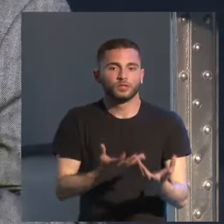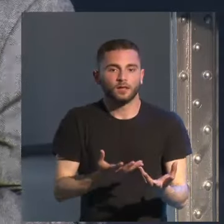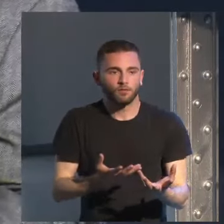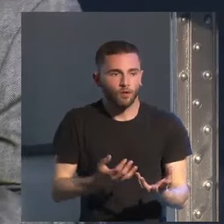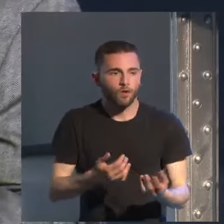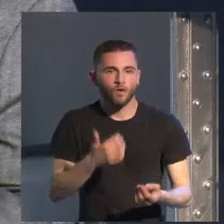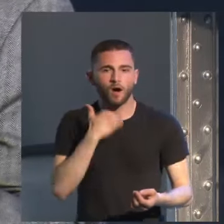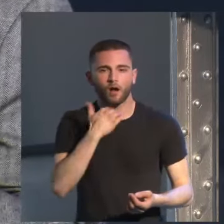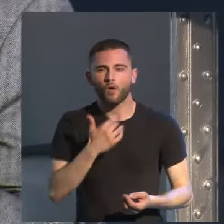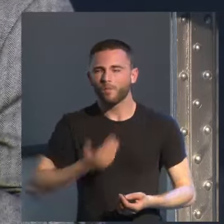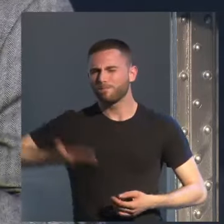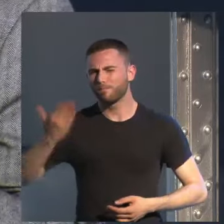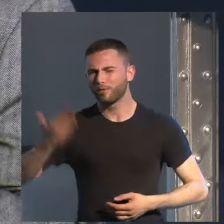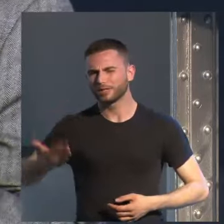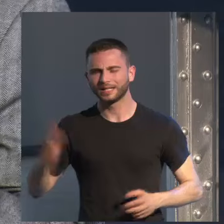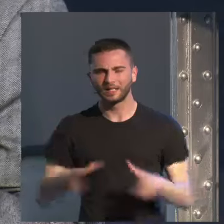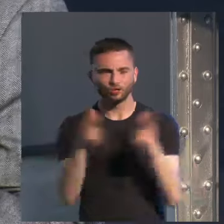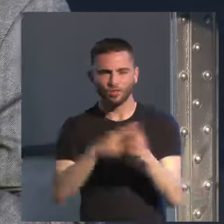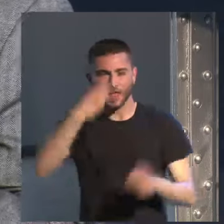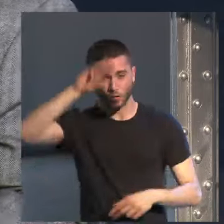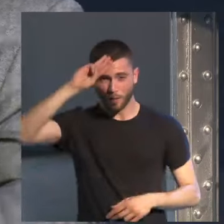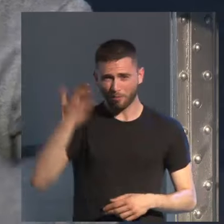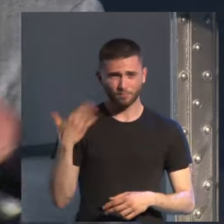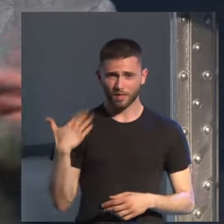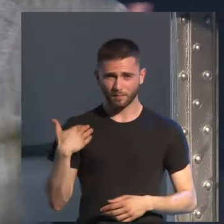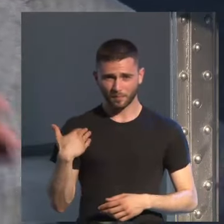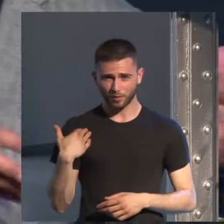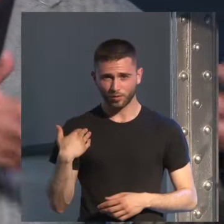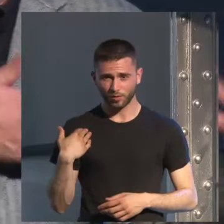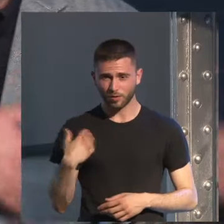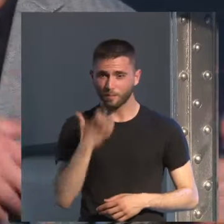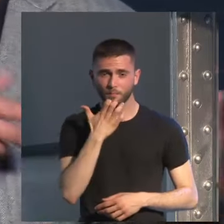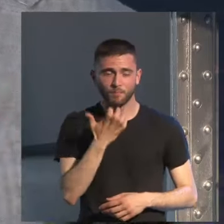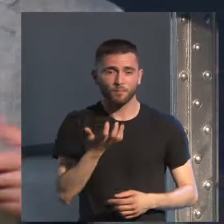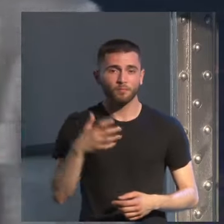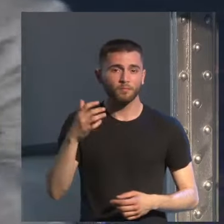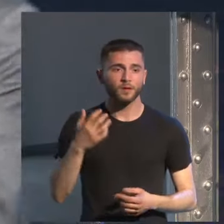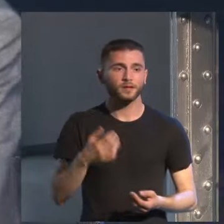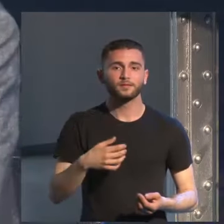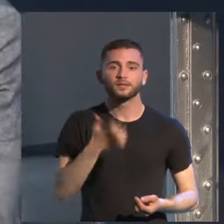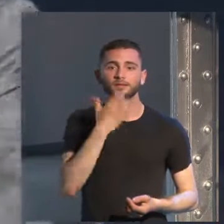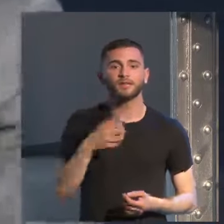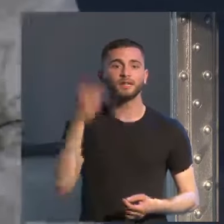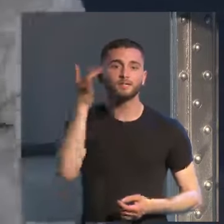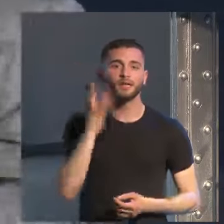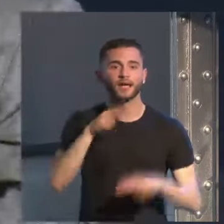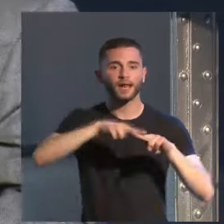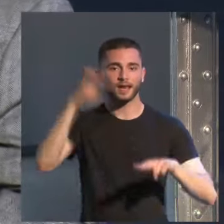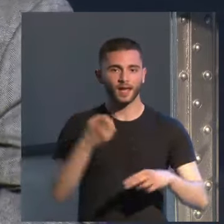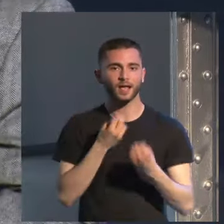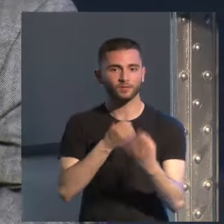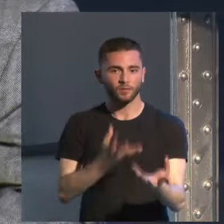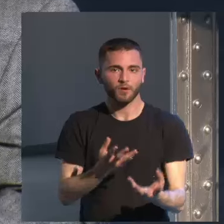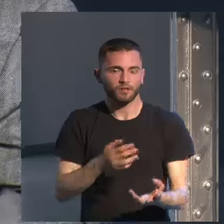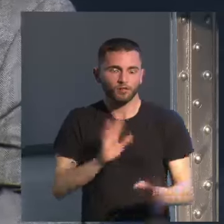social cubano muy reciente porque aunque hable de vírgenes negras medievales eso solamente es un pretexto para que se